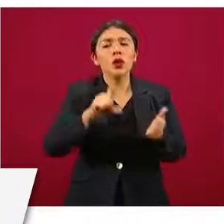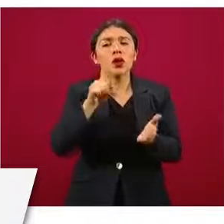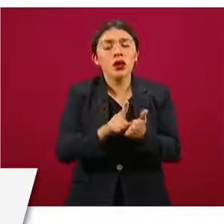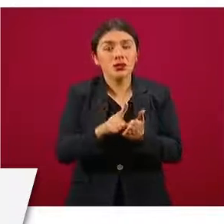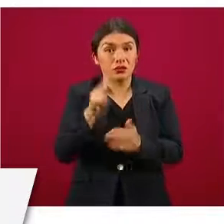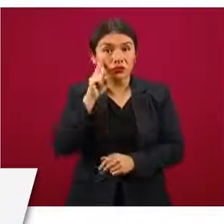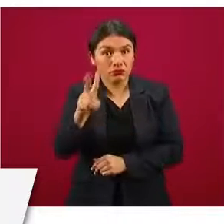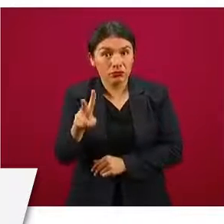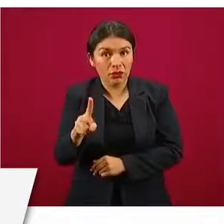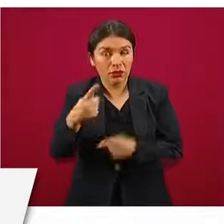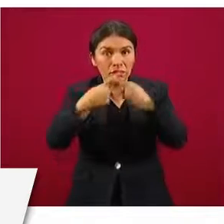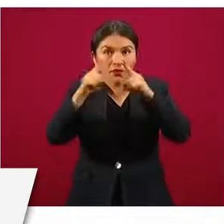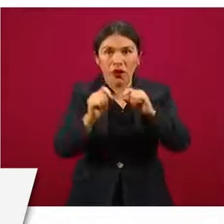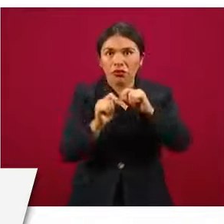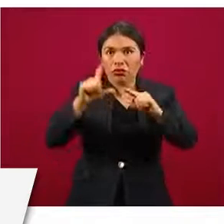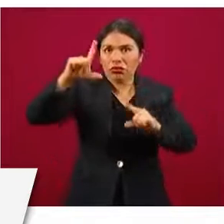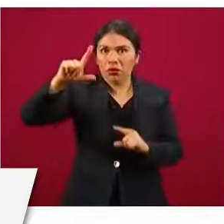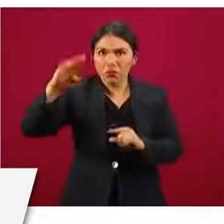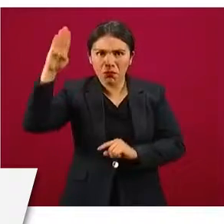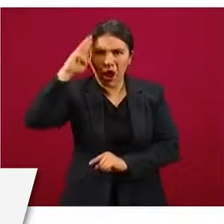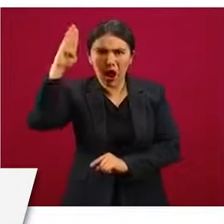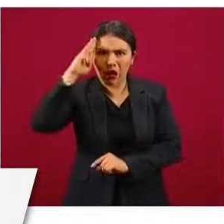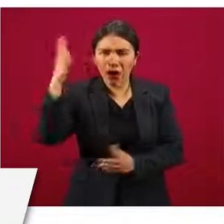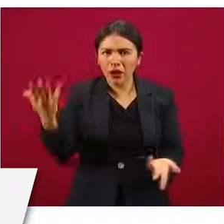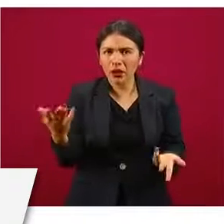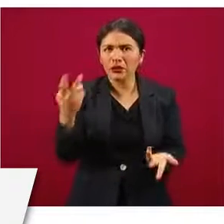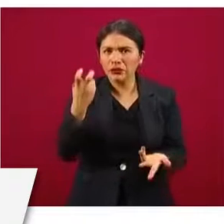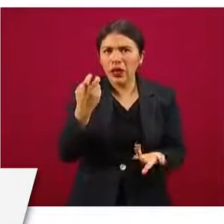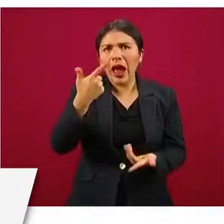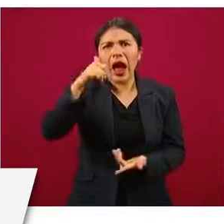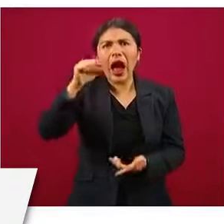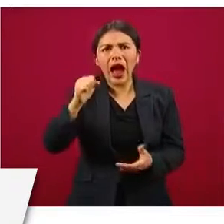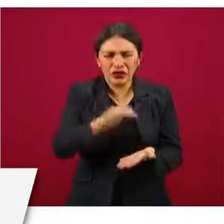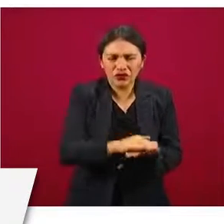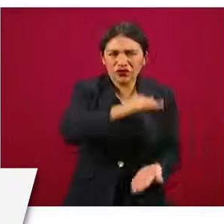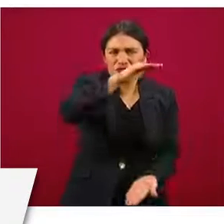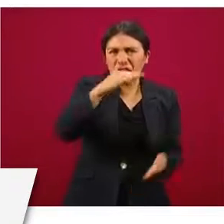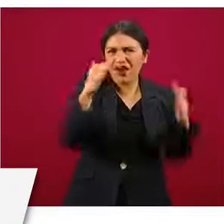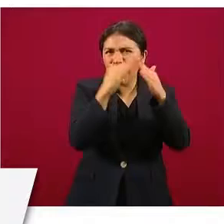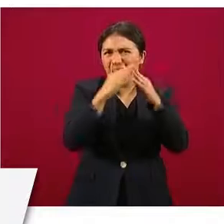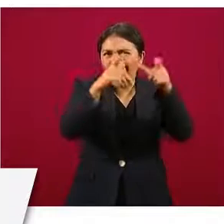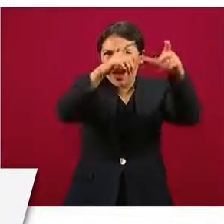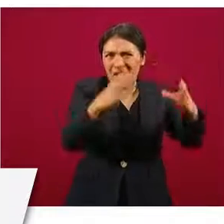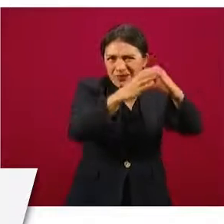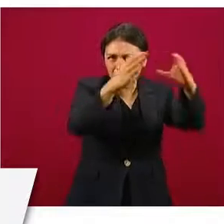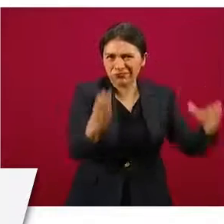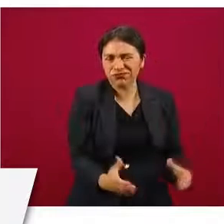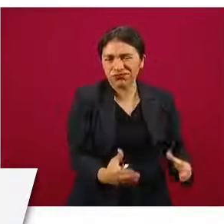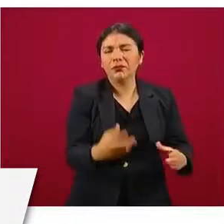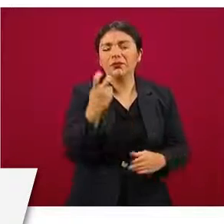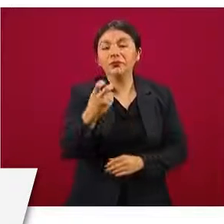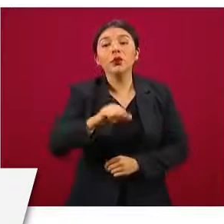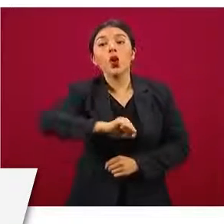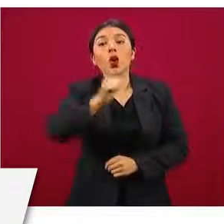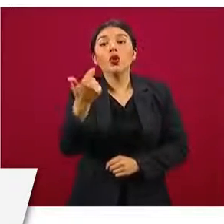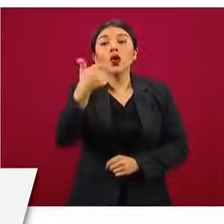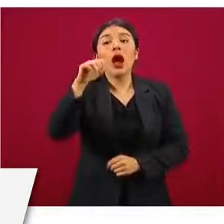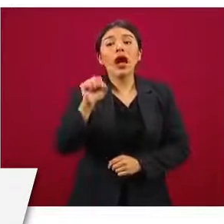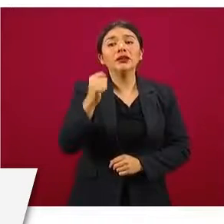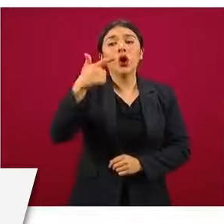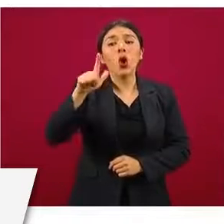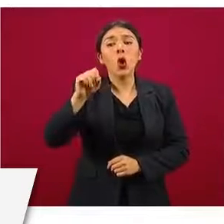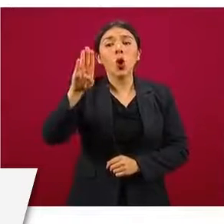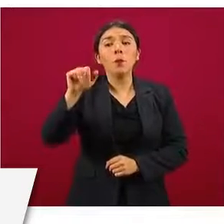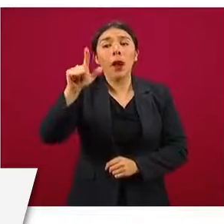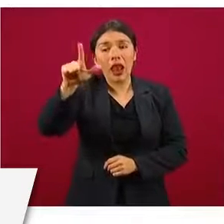una diferencia muy, muy grande en tanques estacionarios entre estos dos proveedores. Gas Global para